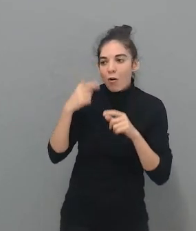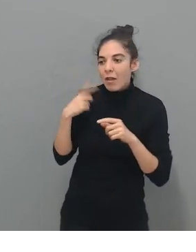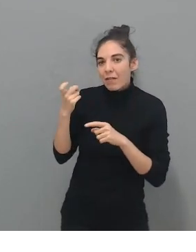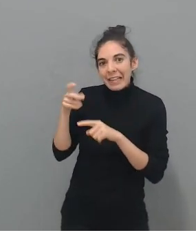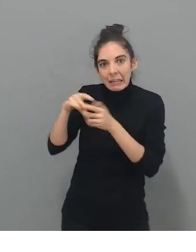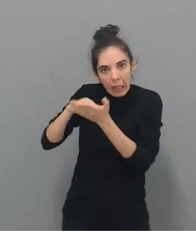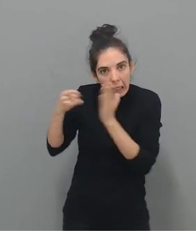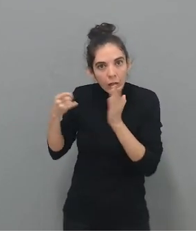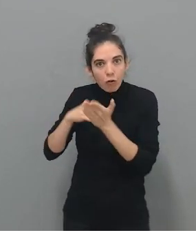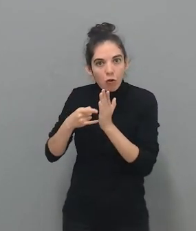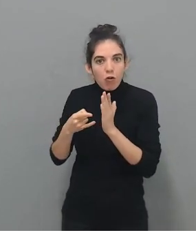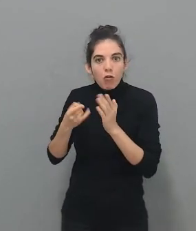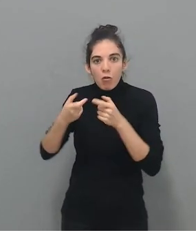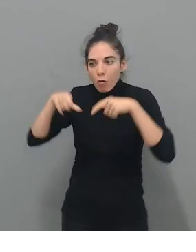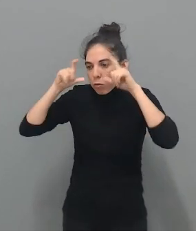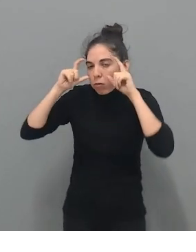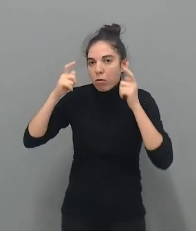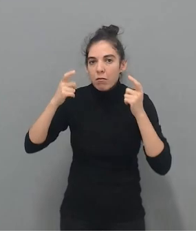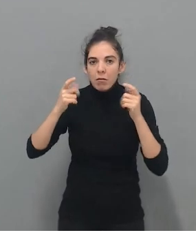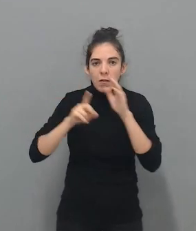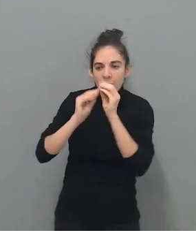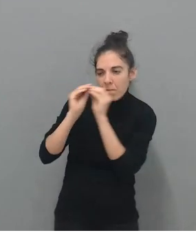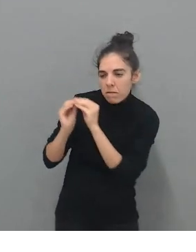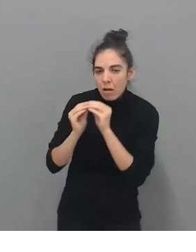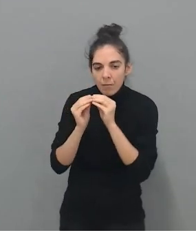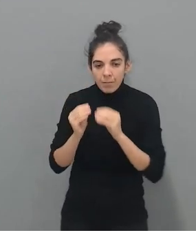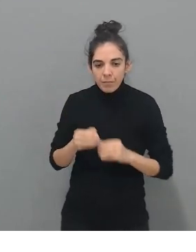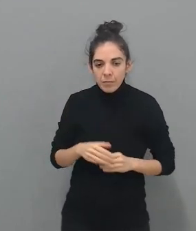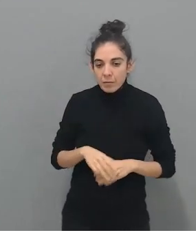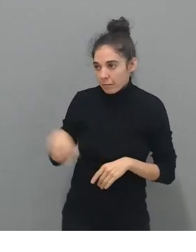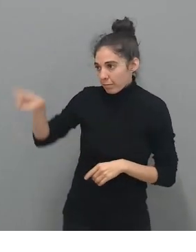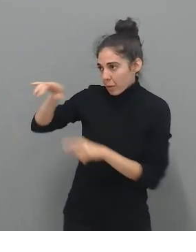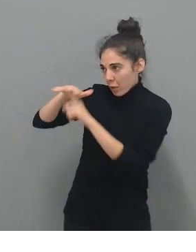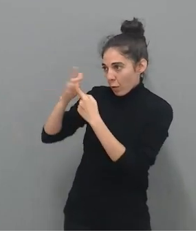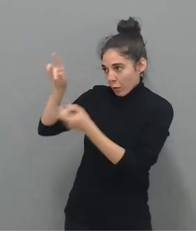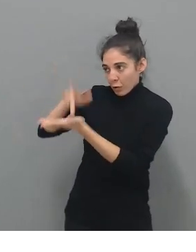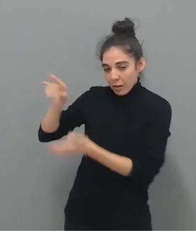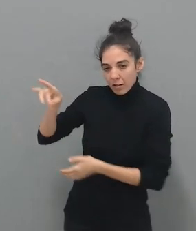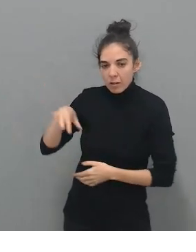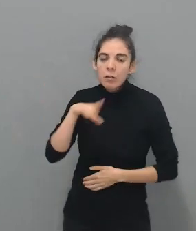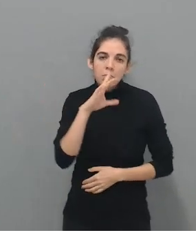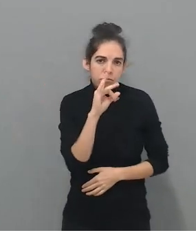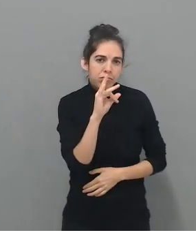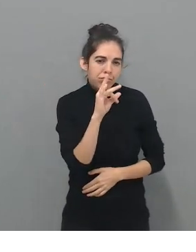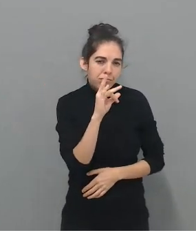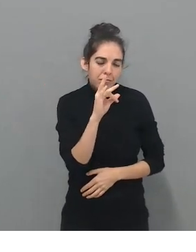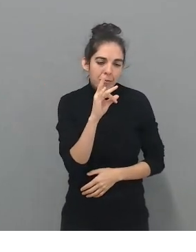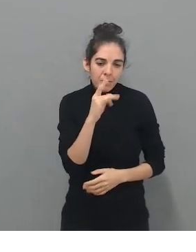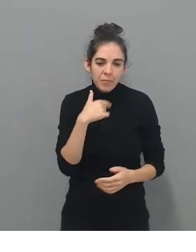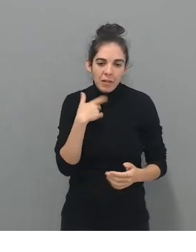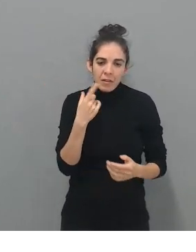una aplicación, un desarrollo, un… En vuestro caso sí, María Jesús, el dinero. En nuestro caso el dinero ha sido fundamental